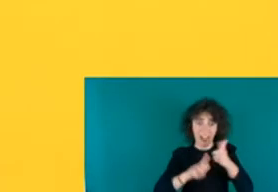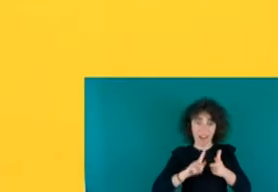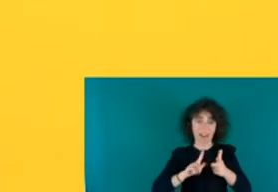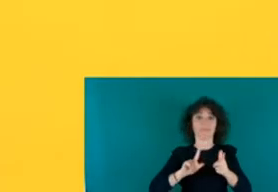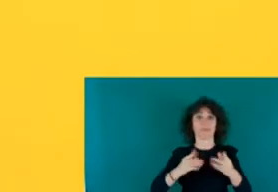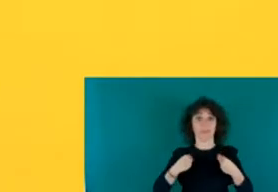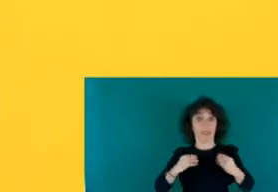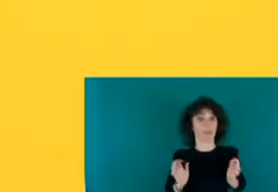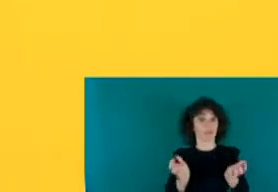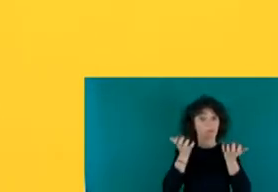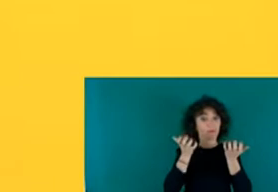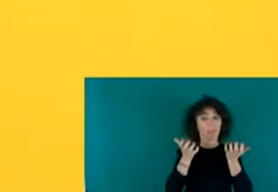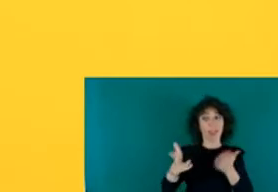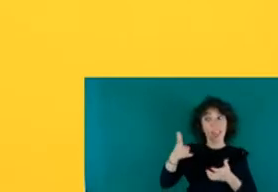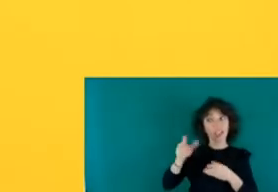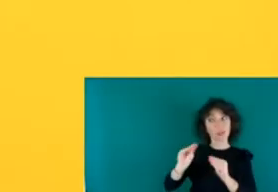derechos.